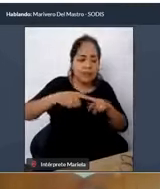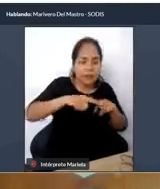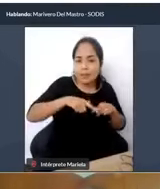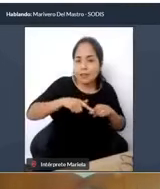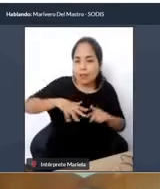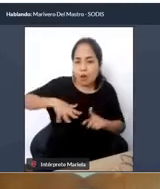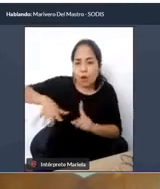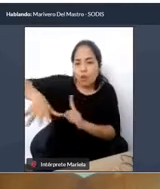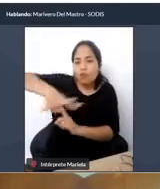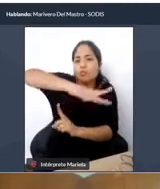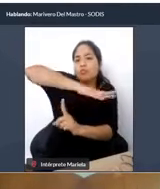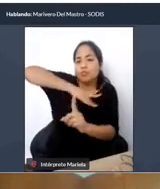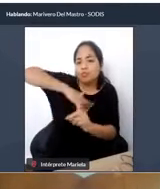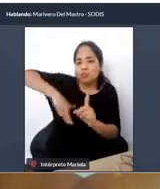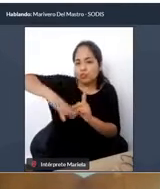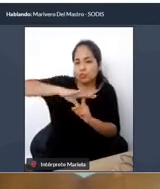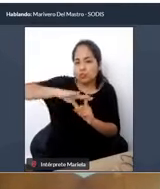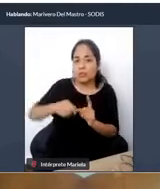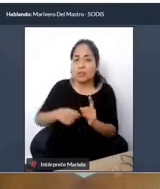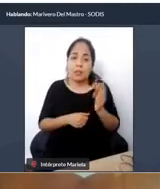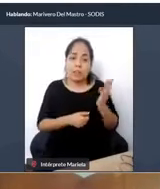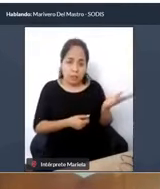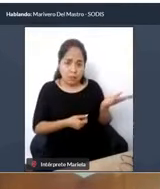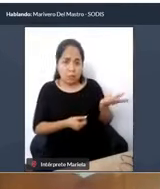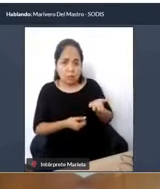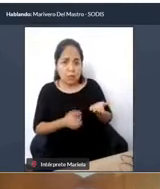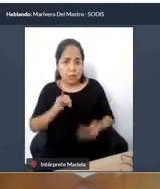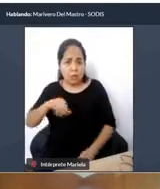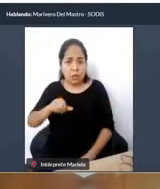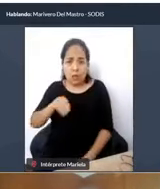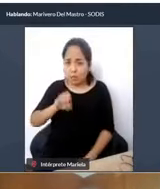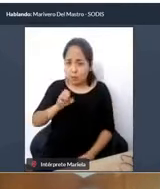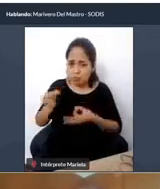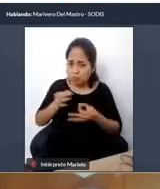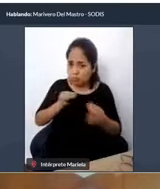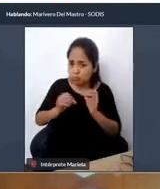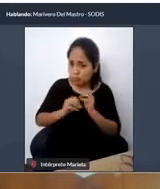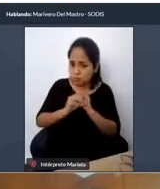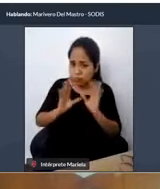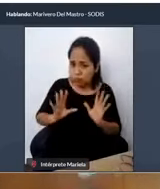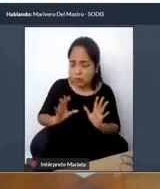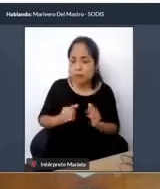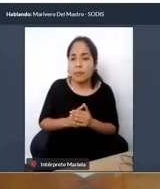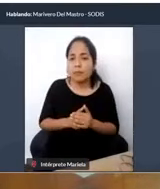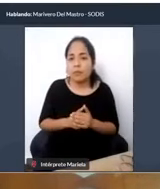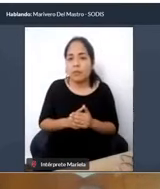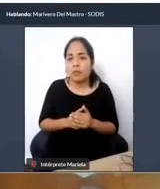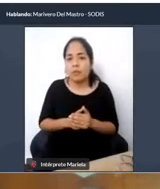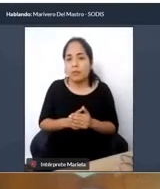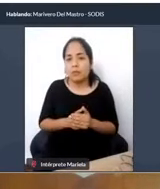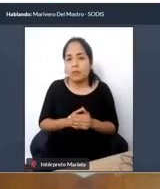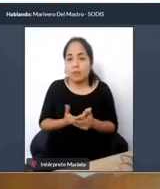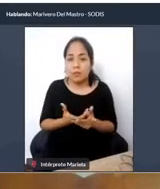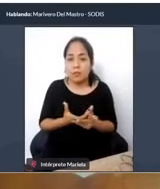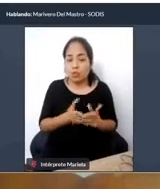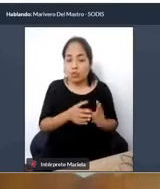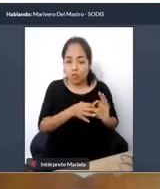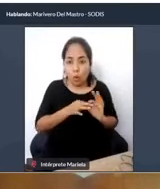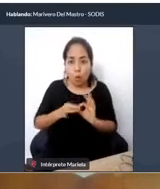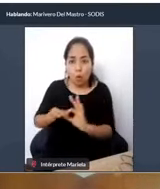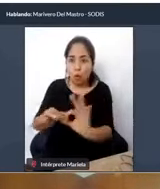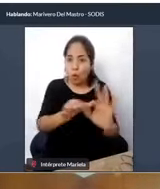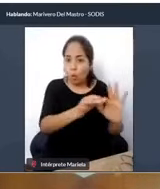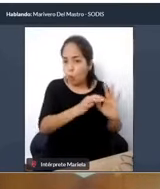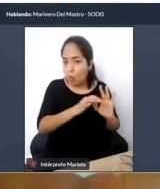cadena de la que nos estuvo hablando y que presentó muy bien Jaime, si uno rompe un elabón de esa cadena, simplemente el sistema de